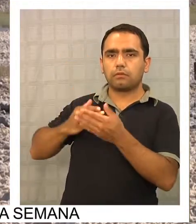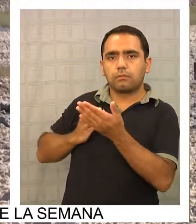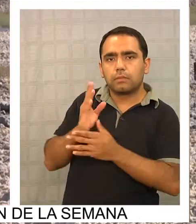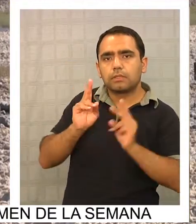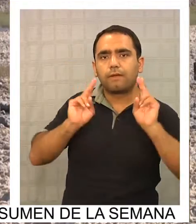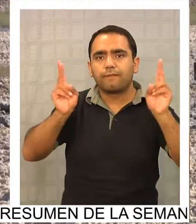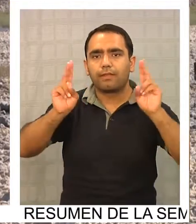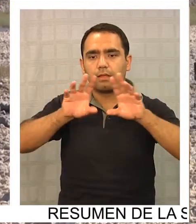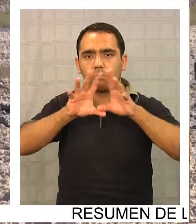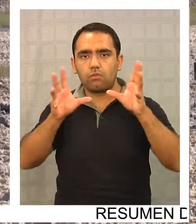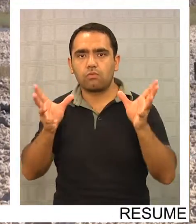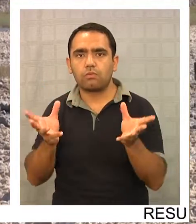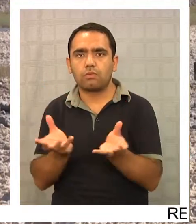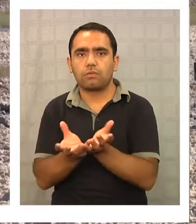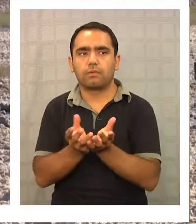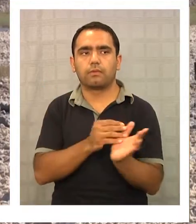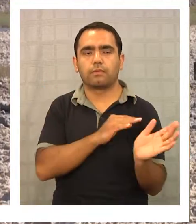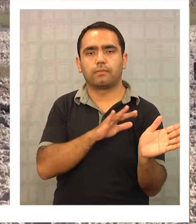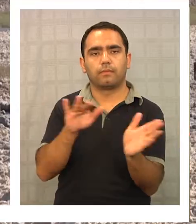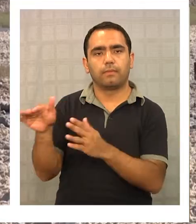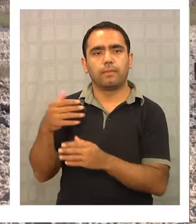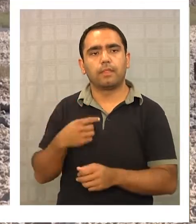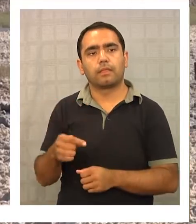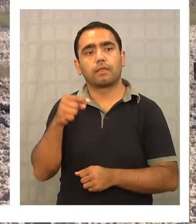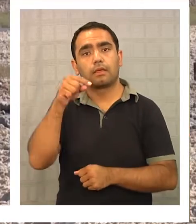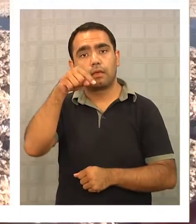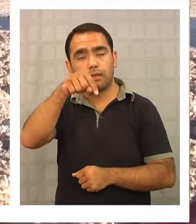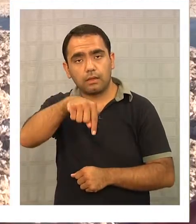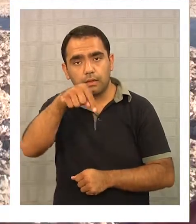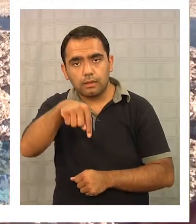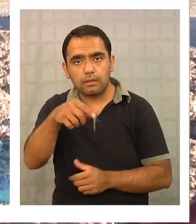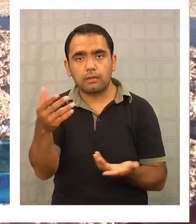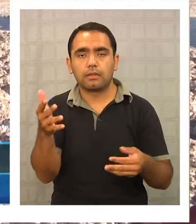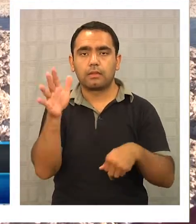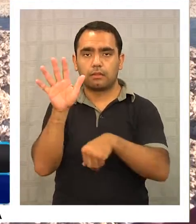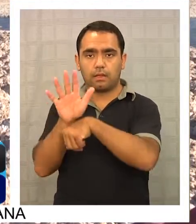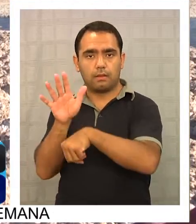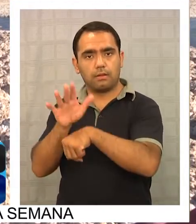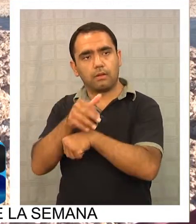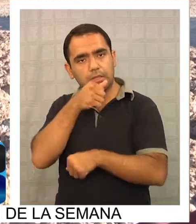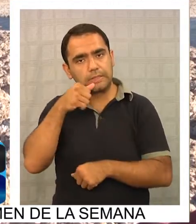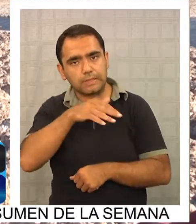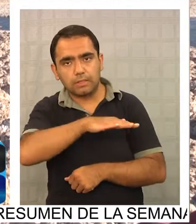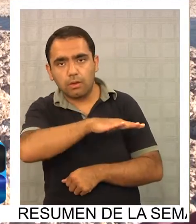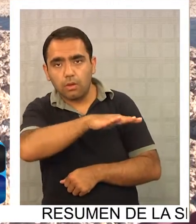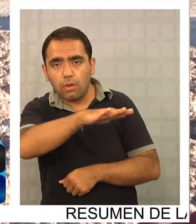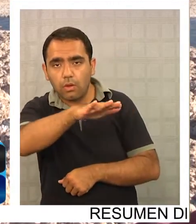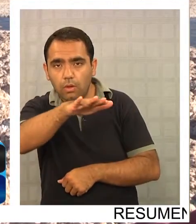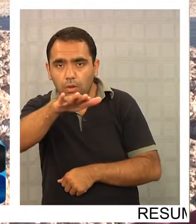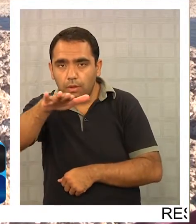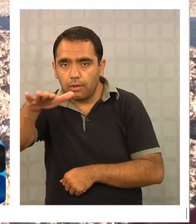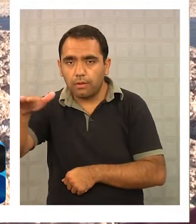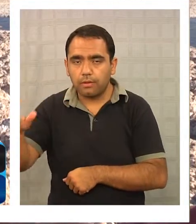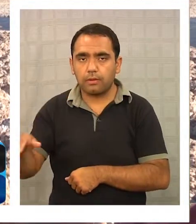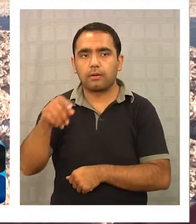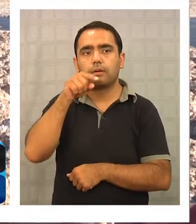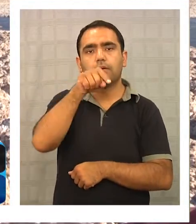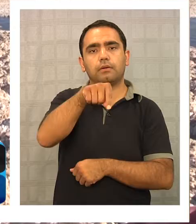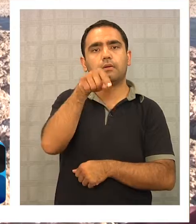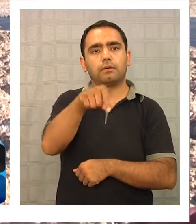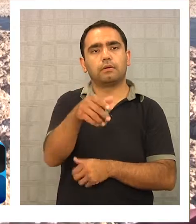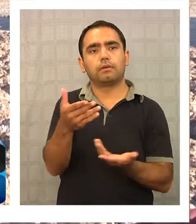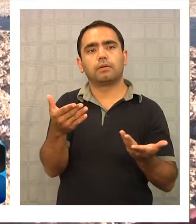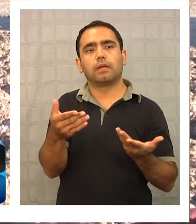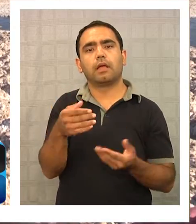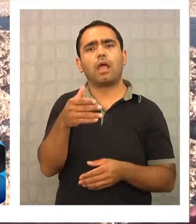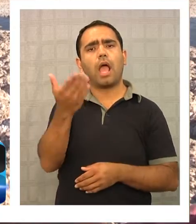vida en el planeta. Y aquí hemos desarrollado este sendero, estamos al interior de la Reserva Nacional Pampa del Tamarugal, este sector